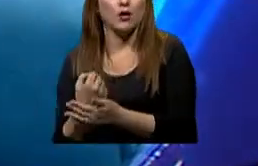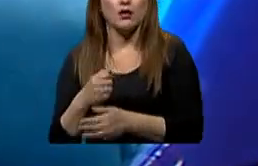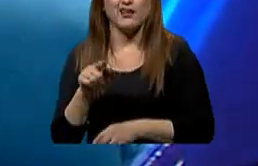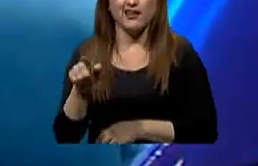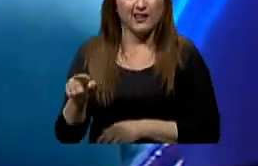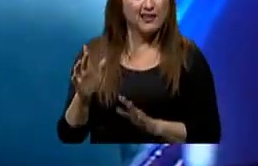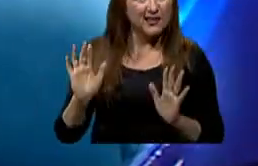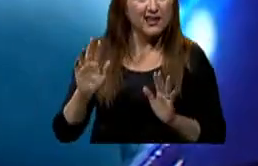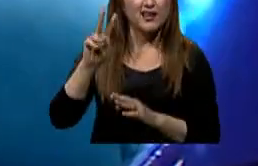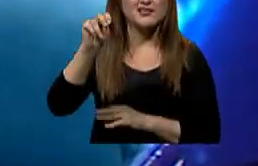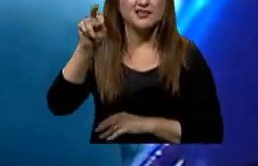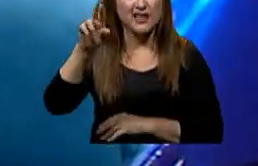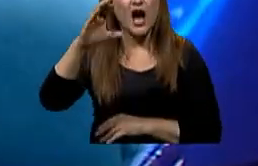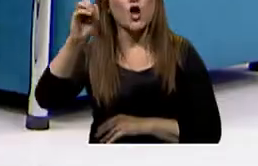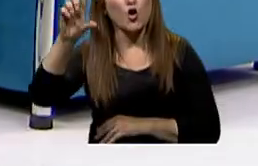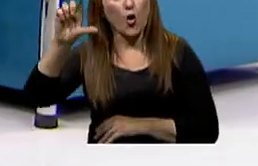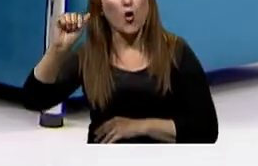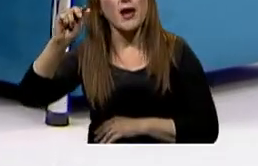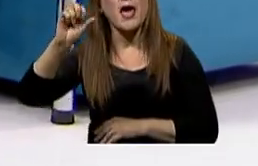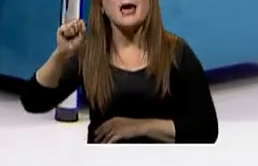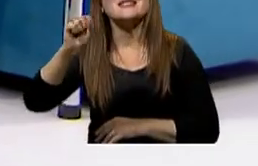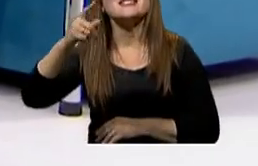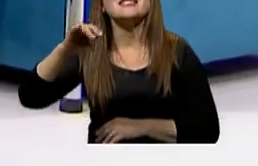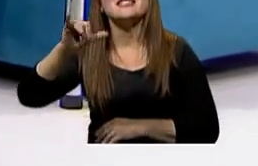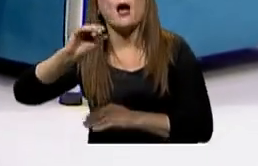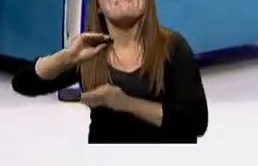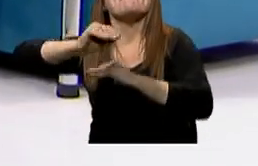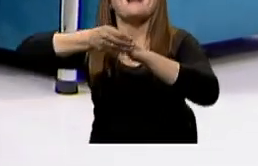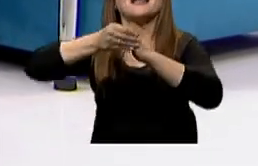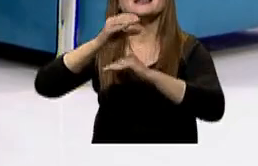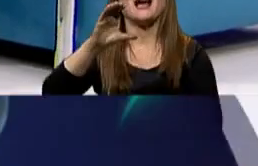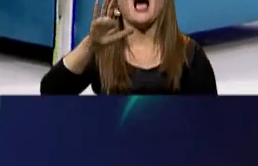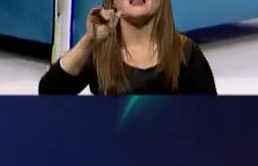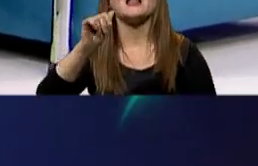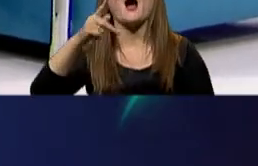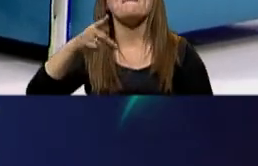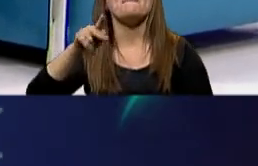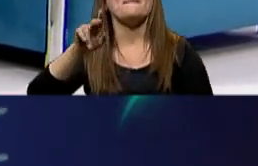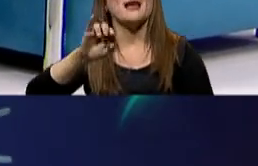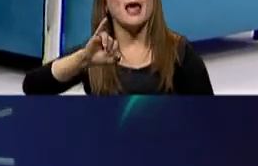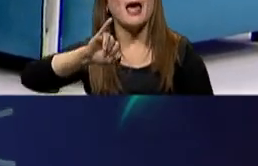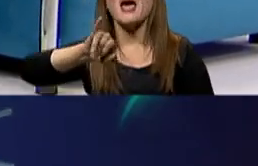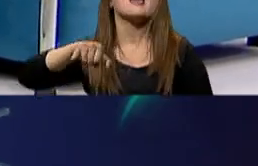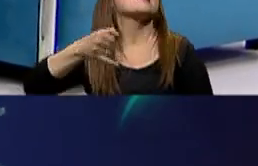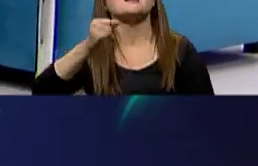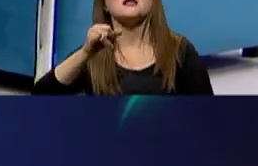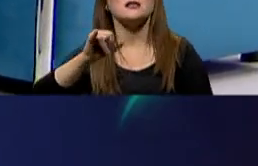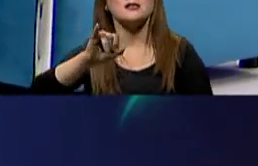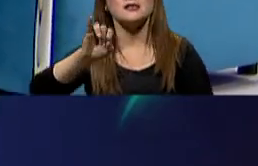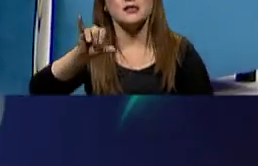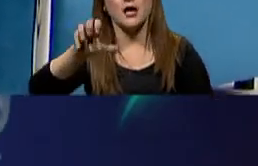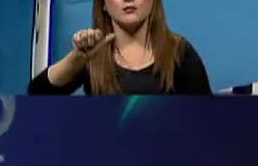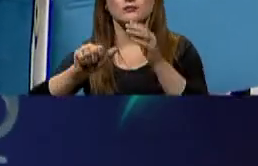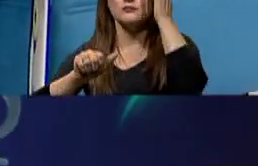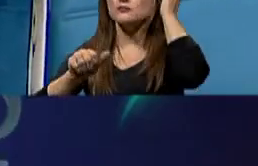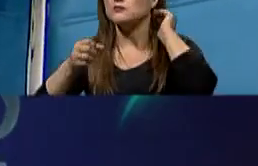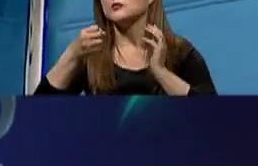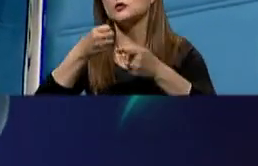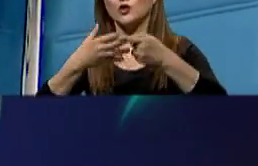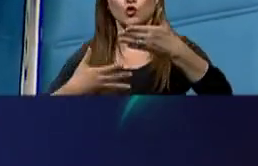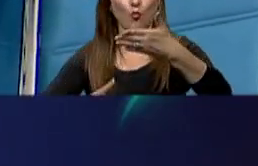sería la narcolepsia más la cataplexia. Esa es la cataplexia, que es uno de los síntomas de la narcolepsia, porque también hay